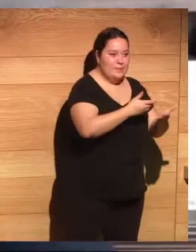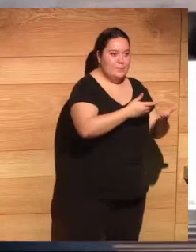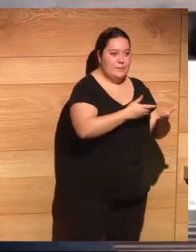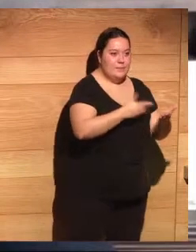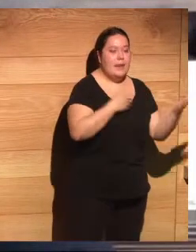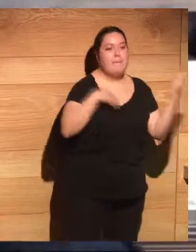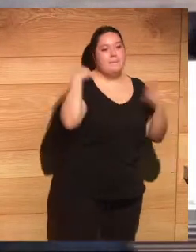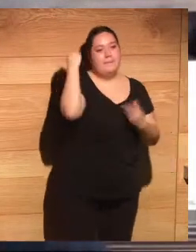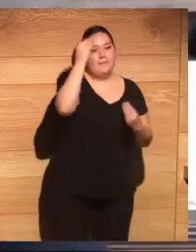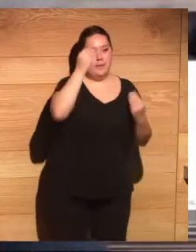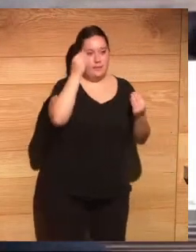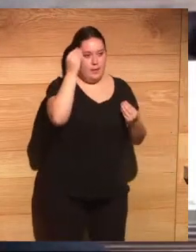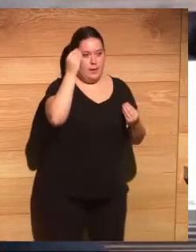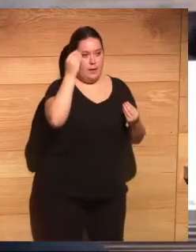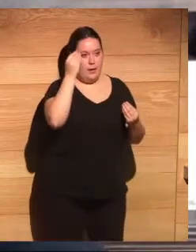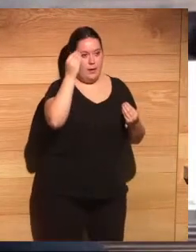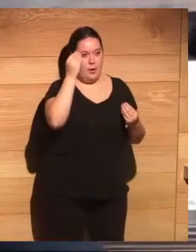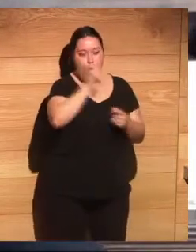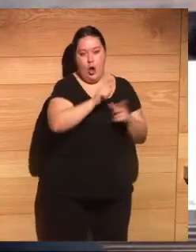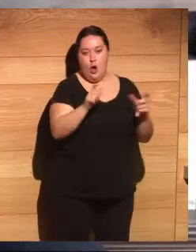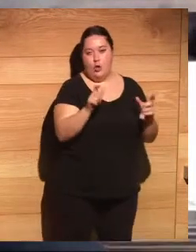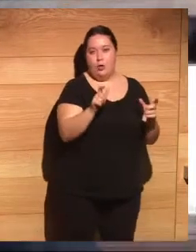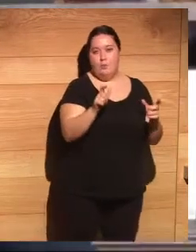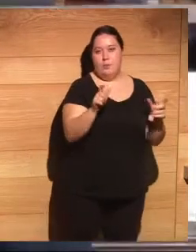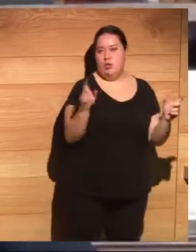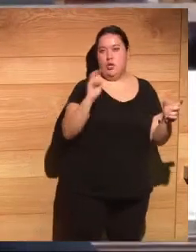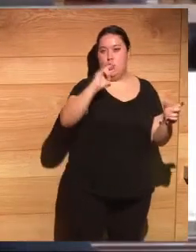pensar lo que nadie ha pensado